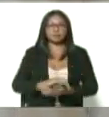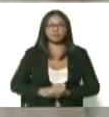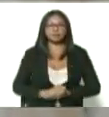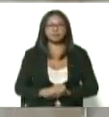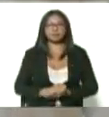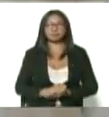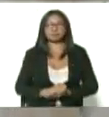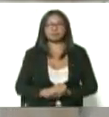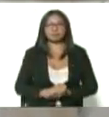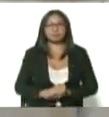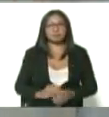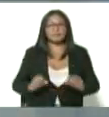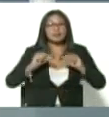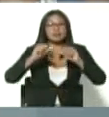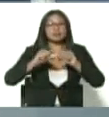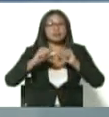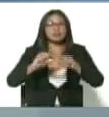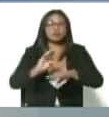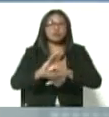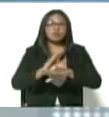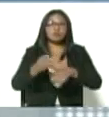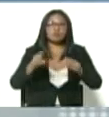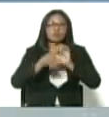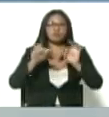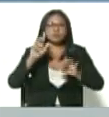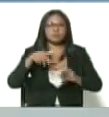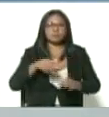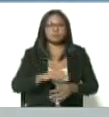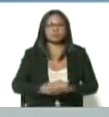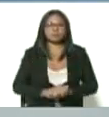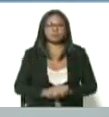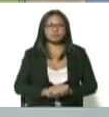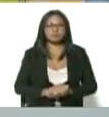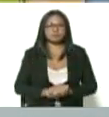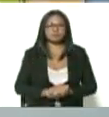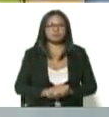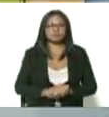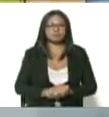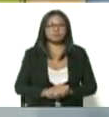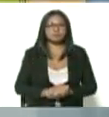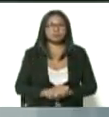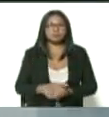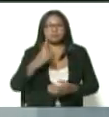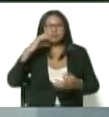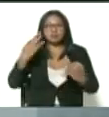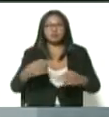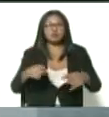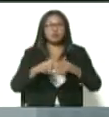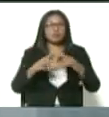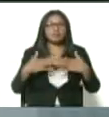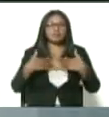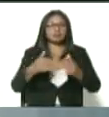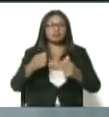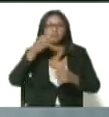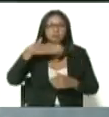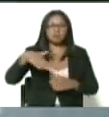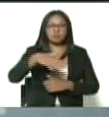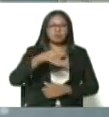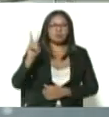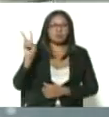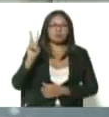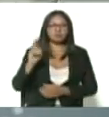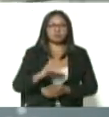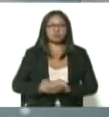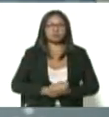protegiendo al personal sanitario y sobre todo asegurar seguir garantizando la salud del pueblo venezolano